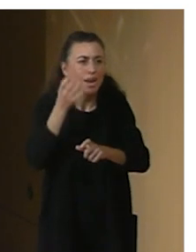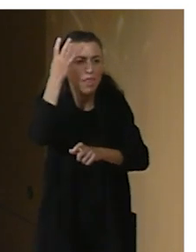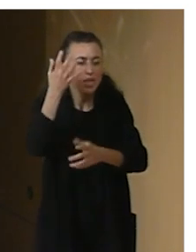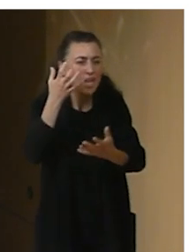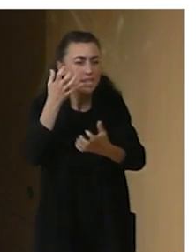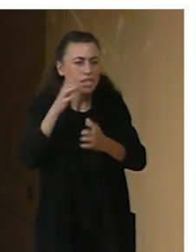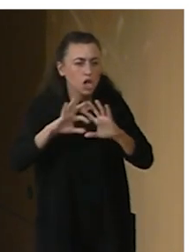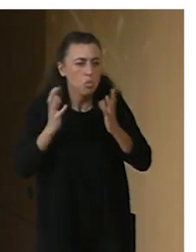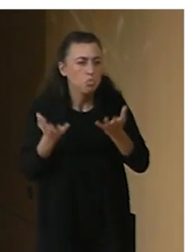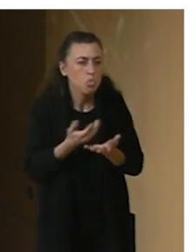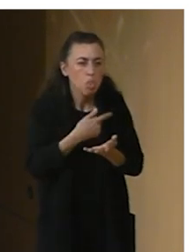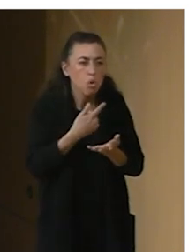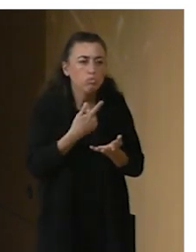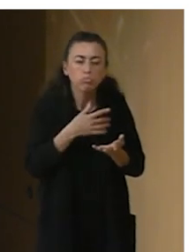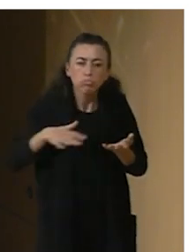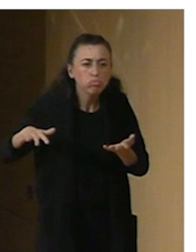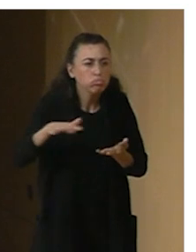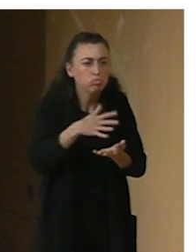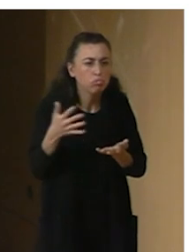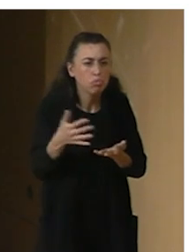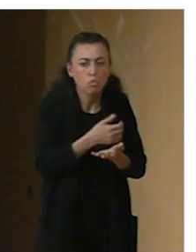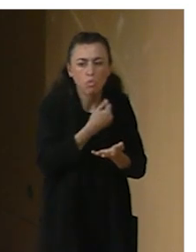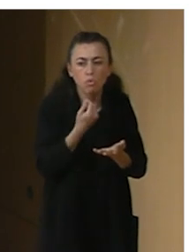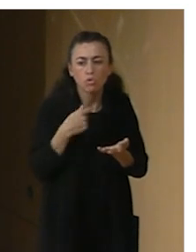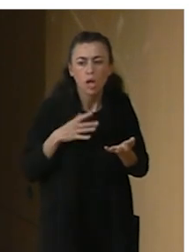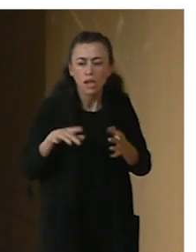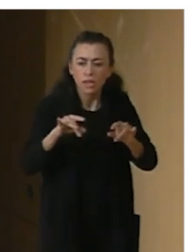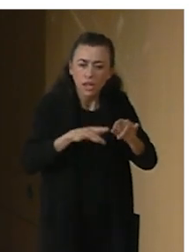Está muy vinculado al territorio y al trabajo con las familias.